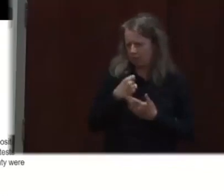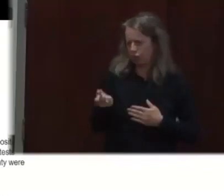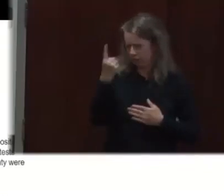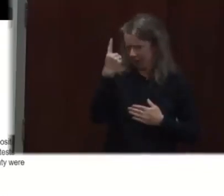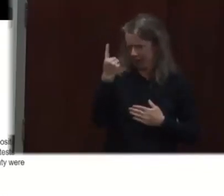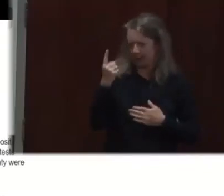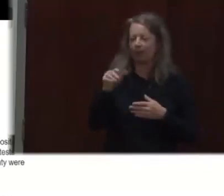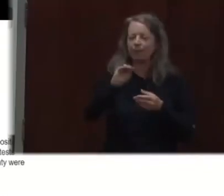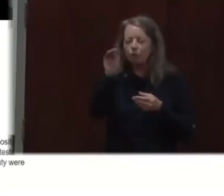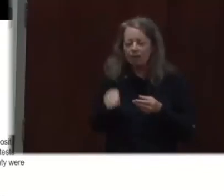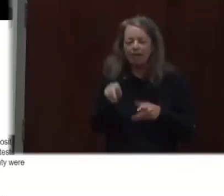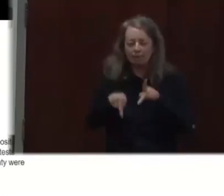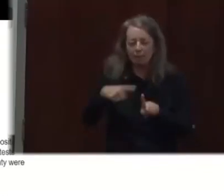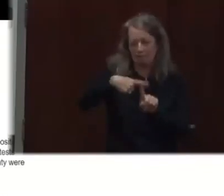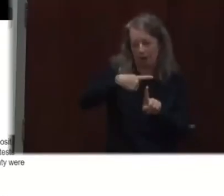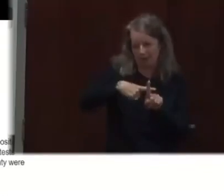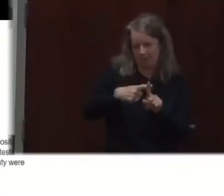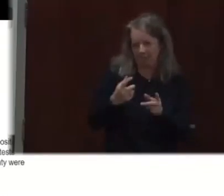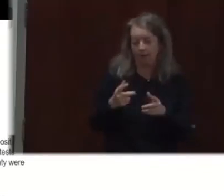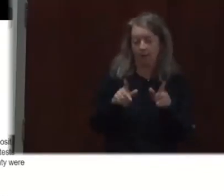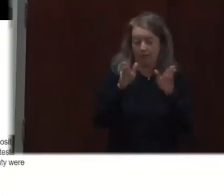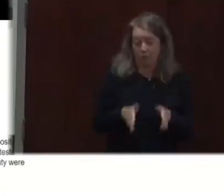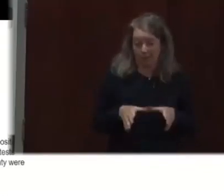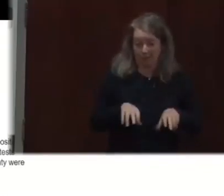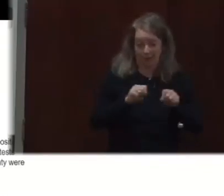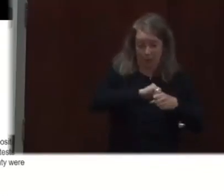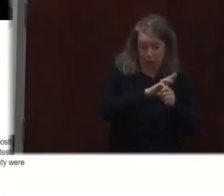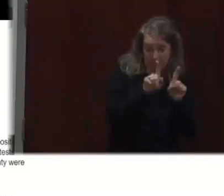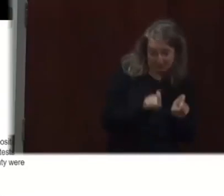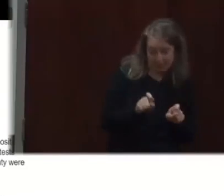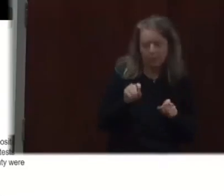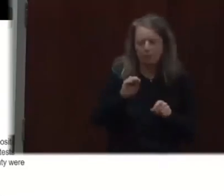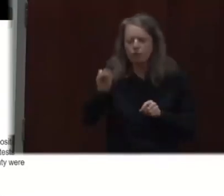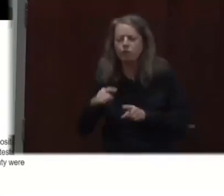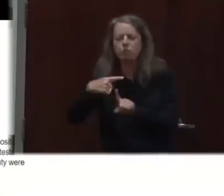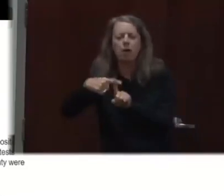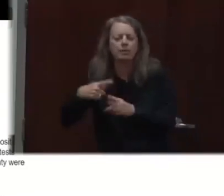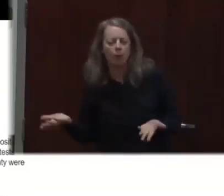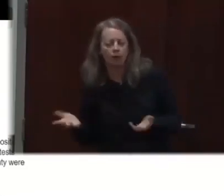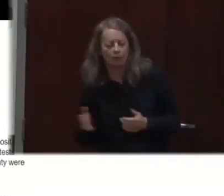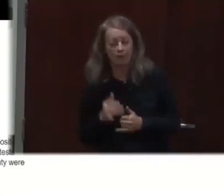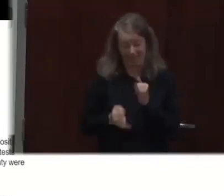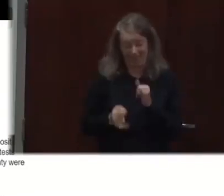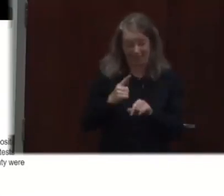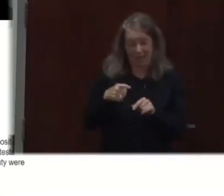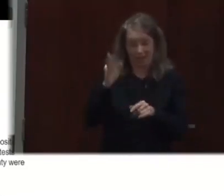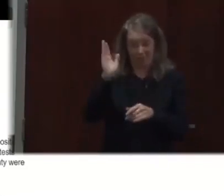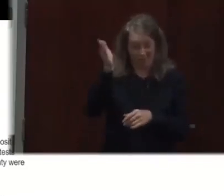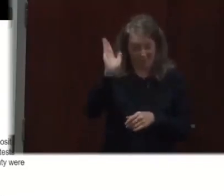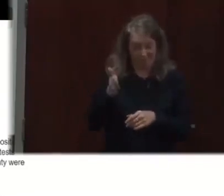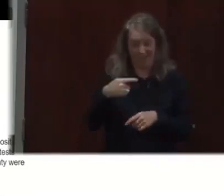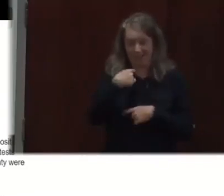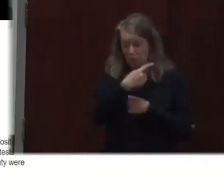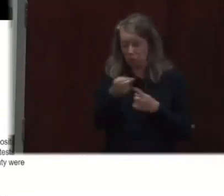% de positividad. Hoy es alrededor de 3.5% de positividad. El estado ha incrementado a